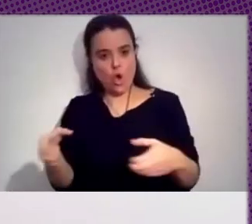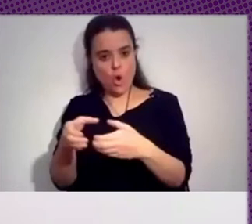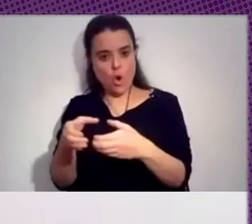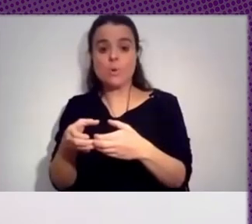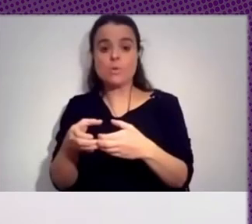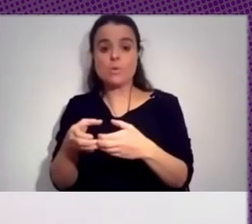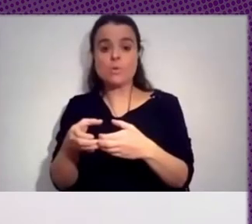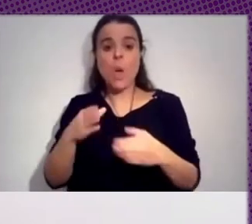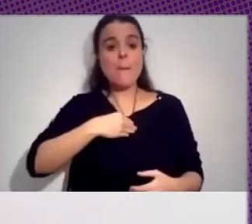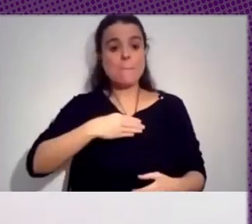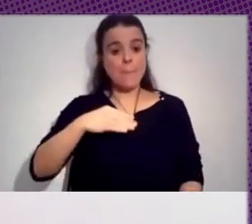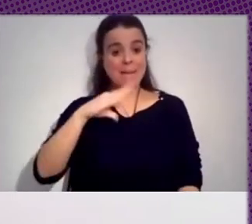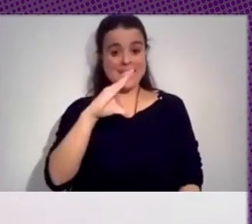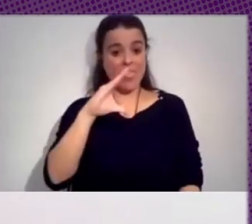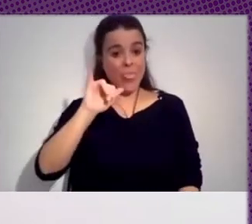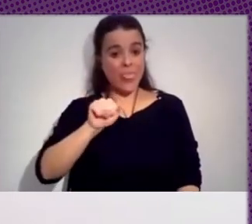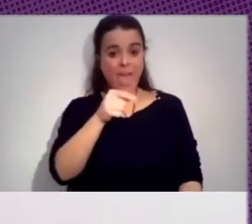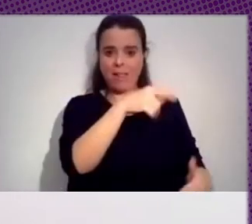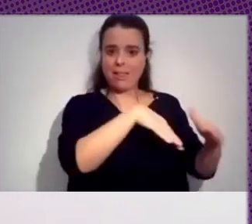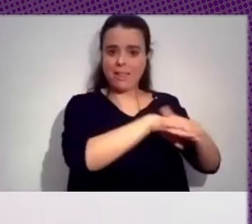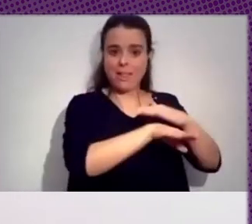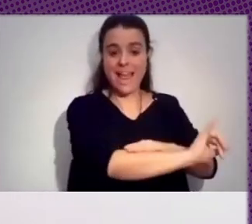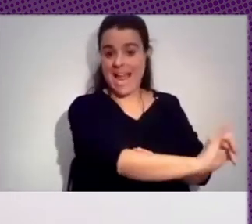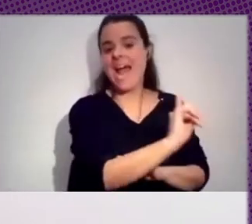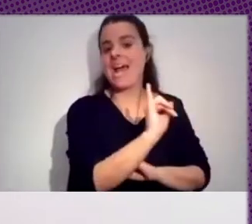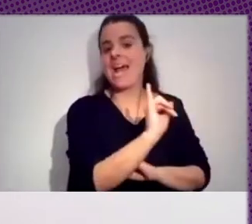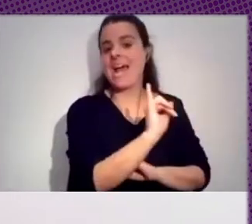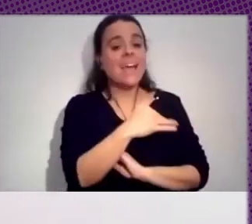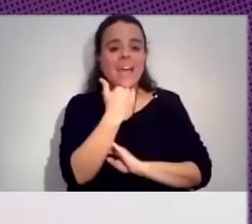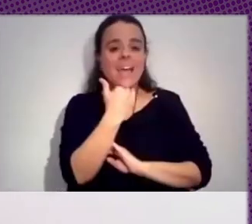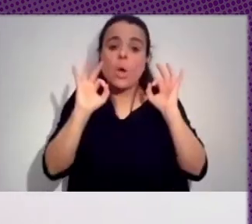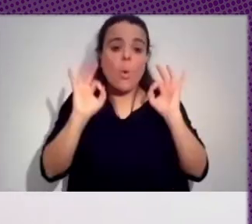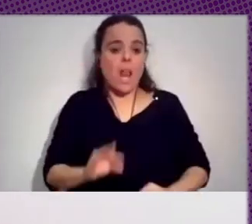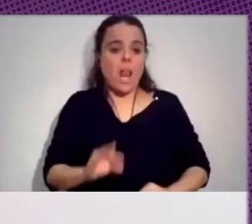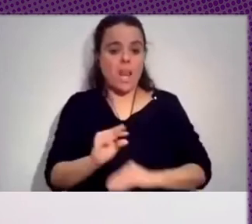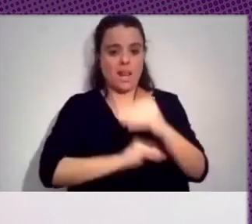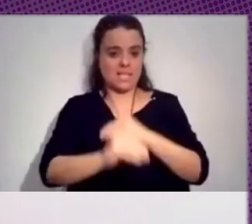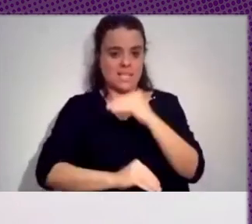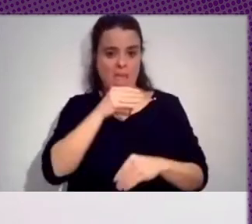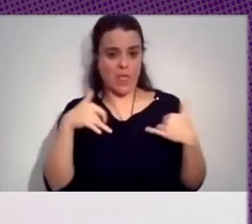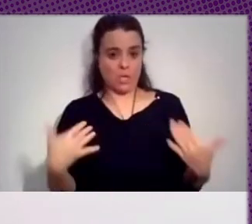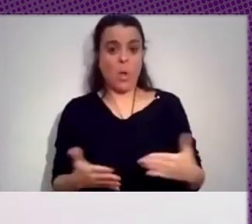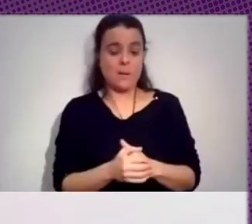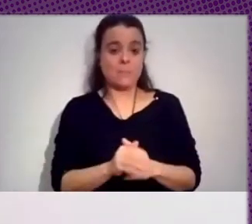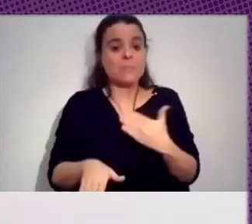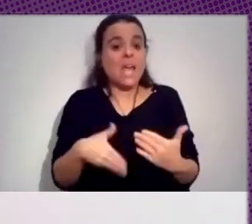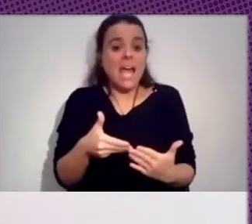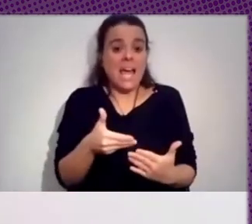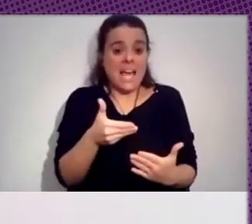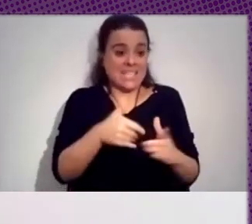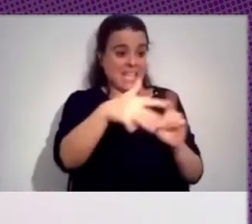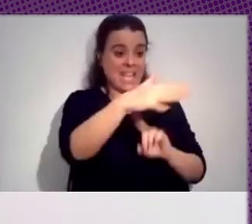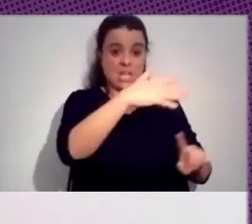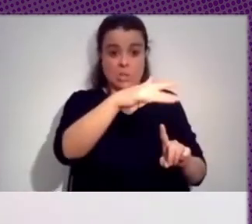la CIA desclasificados y es muy interesante cómo es casi lo mismo que se está haciendo ahora, incluso desde los mismos entornos